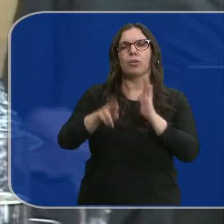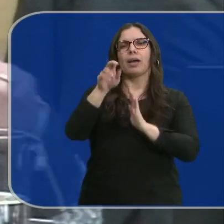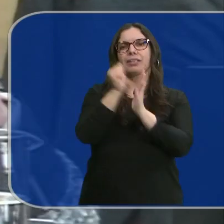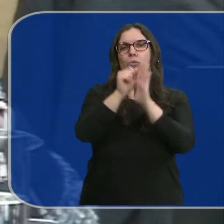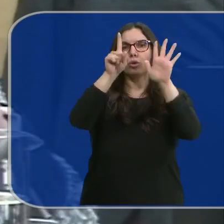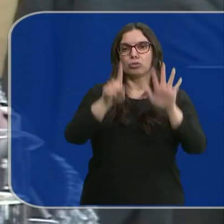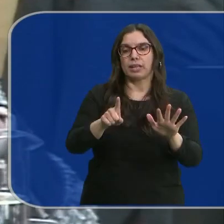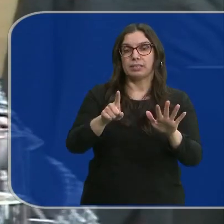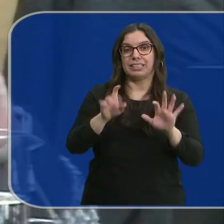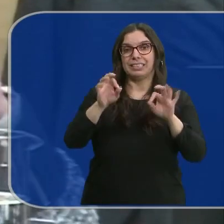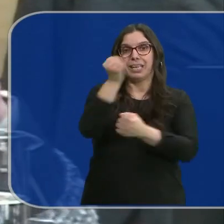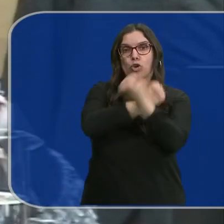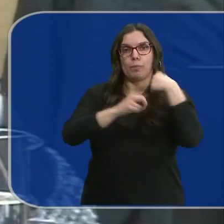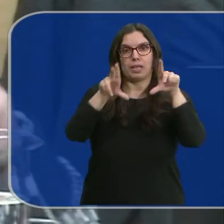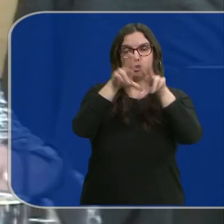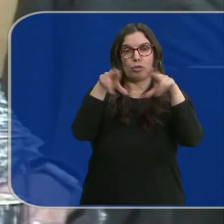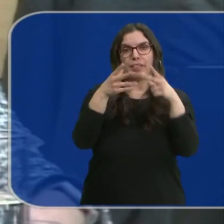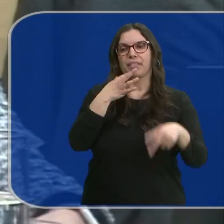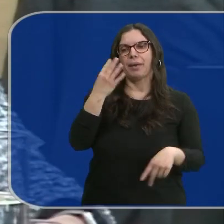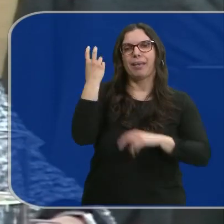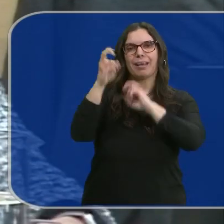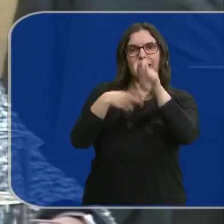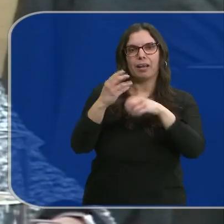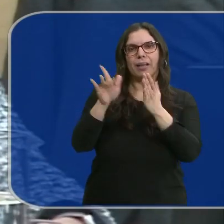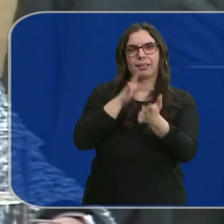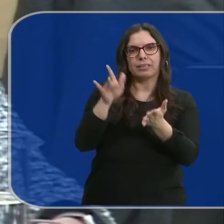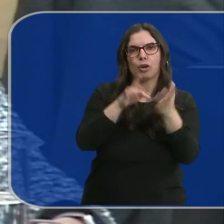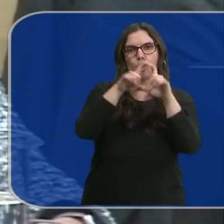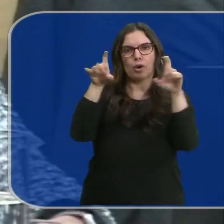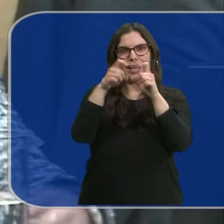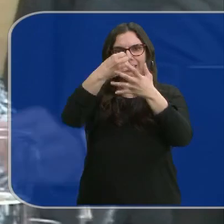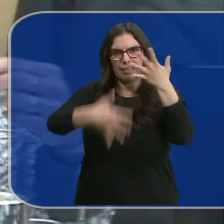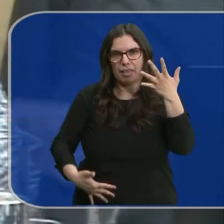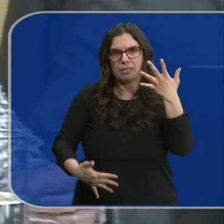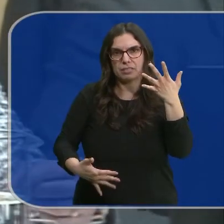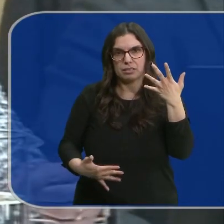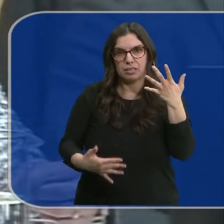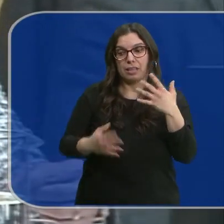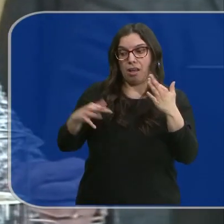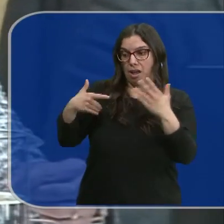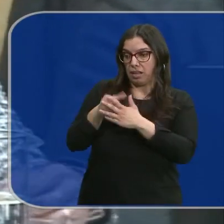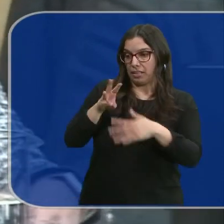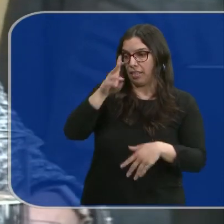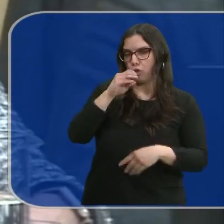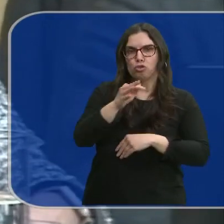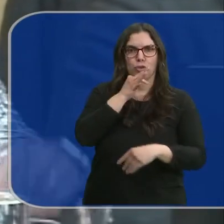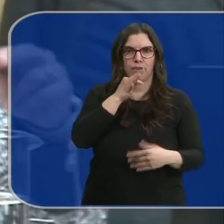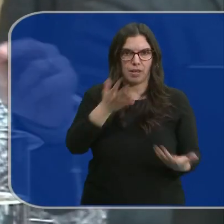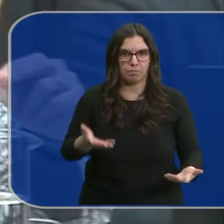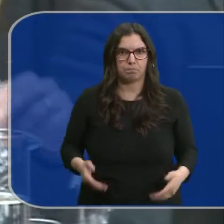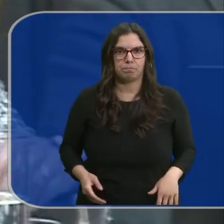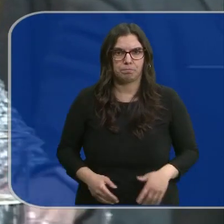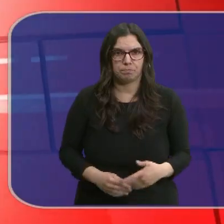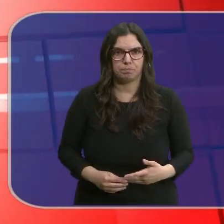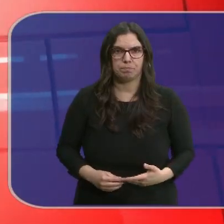encomienda al Ministerio de Trabajo y Economía Social la elaboración y actualización de un catálogo de entidades de la economía social y que 13 años después sigue sin existir.